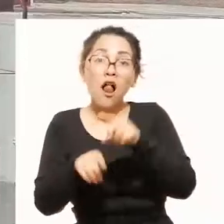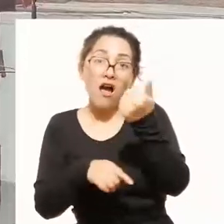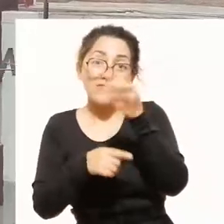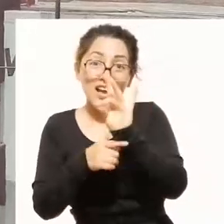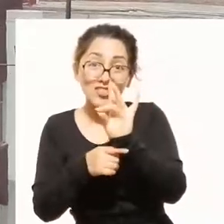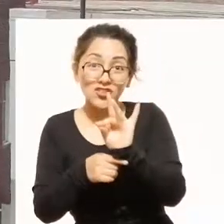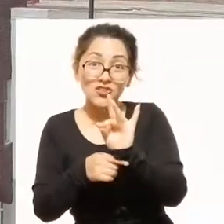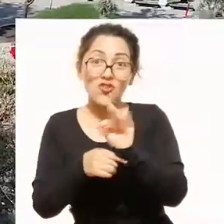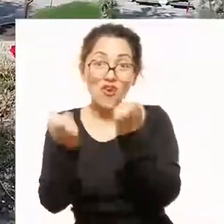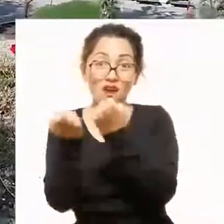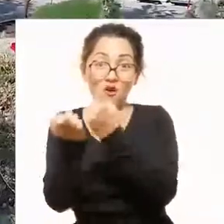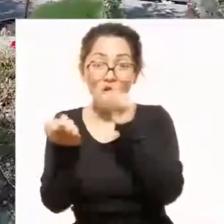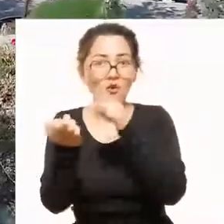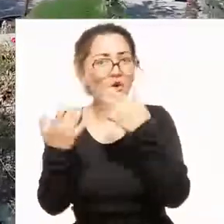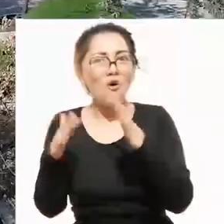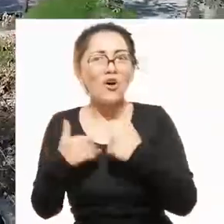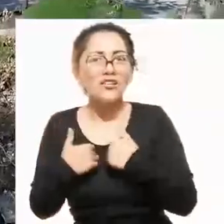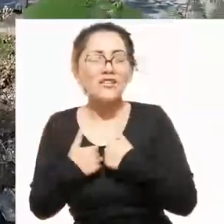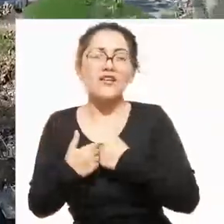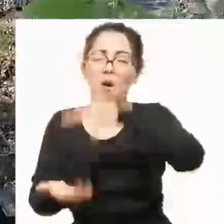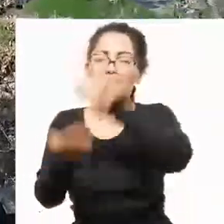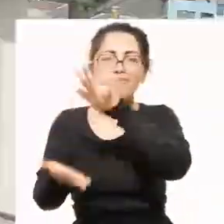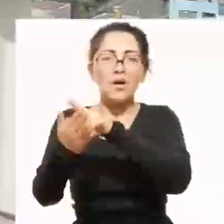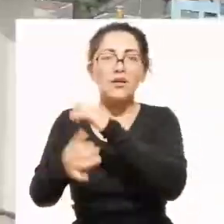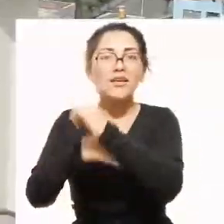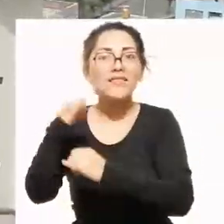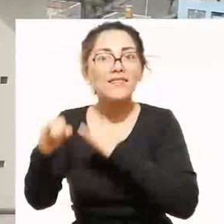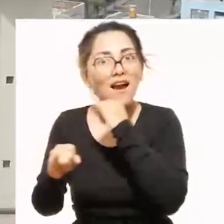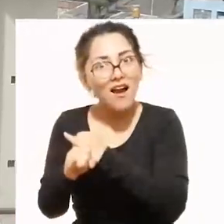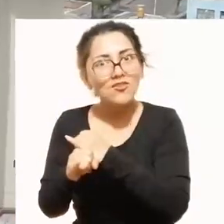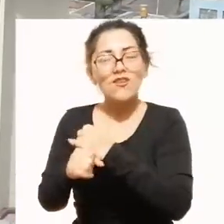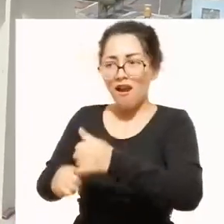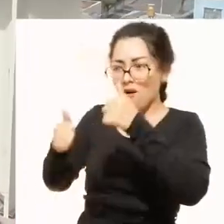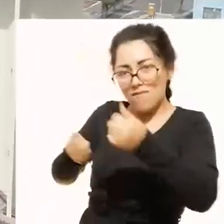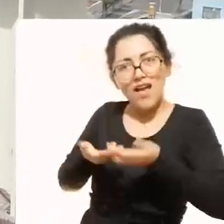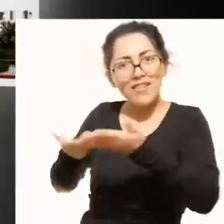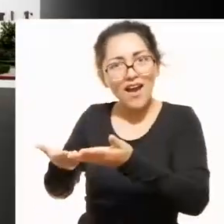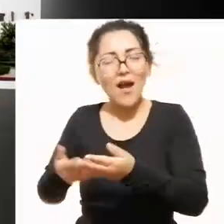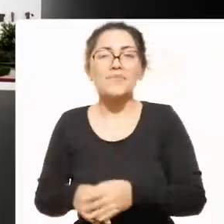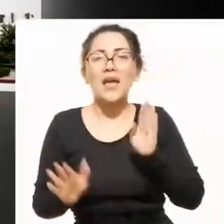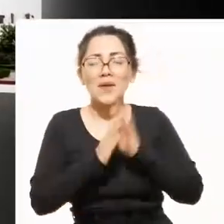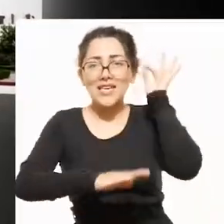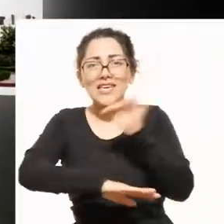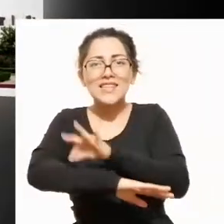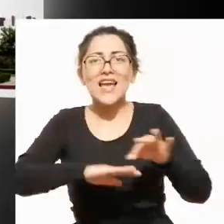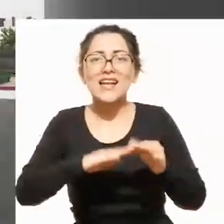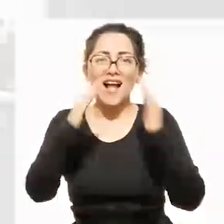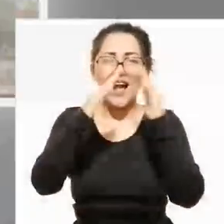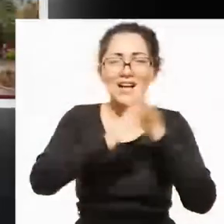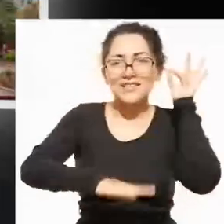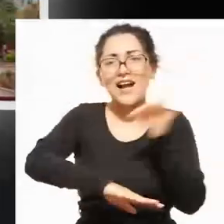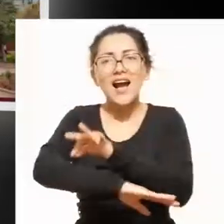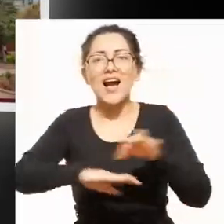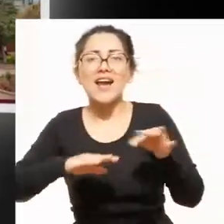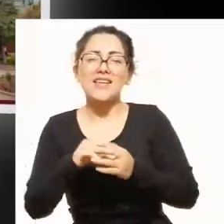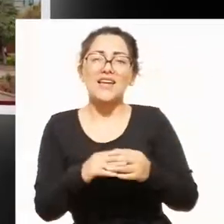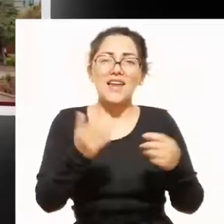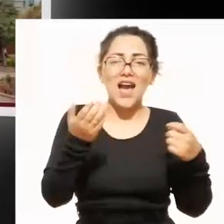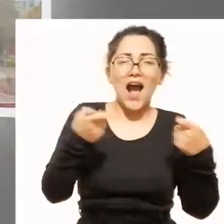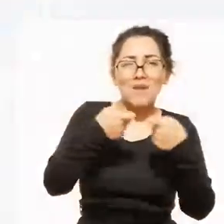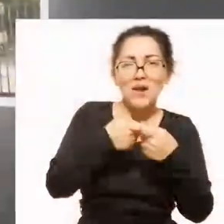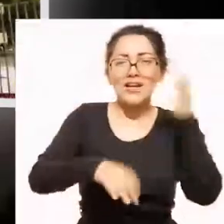18 de nuestras escuelas profesionales cuentan con acreditación internacional, ingeniería civil, ingeniería